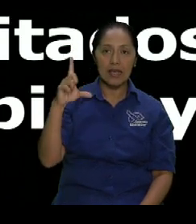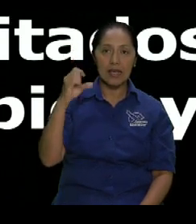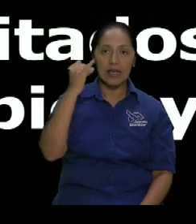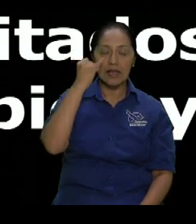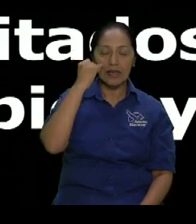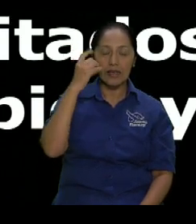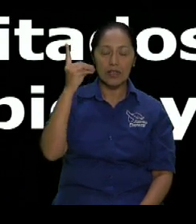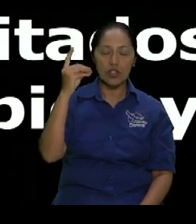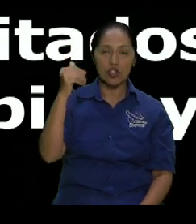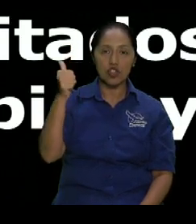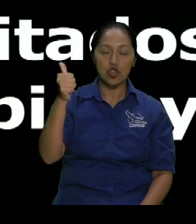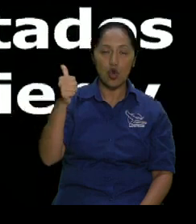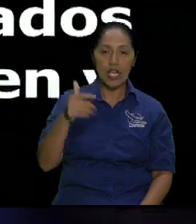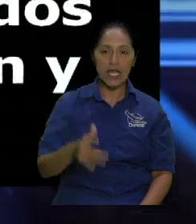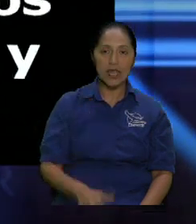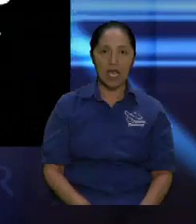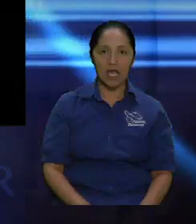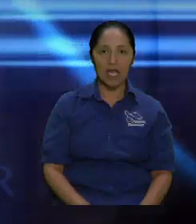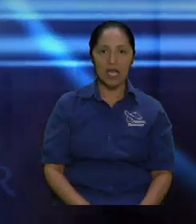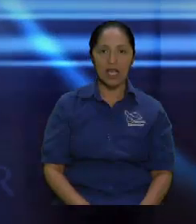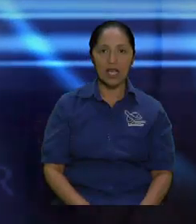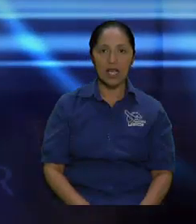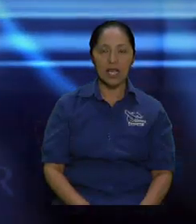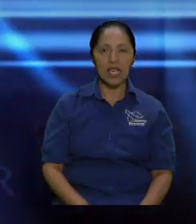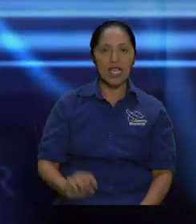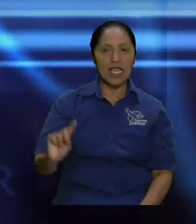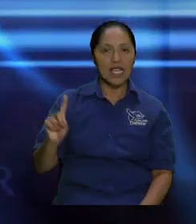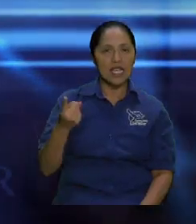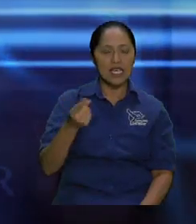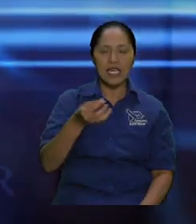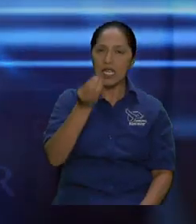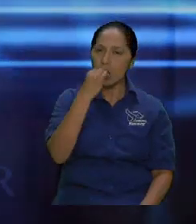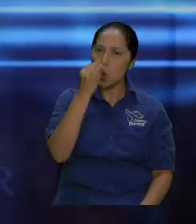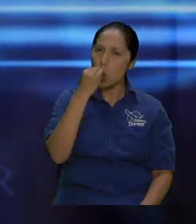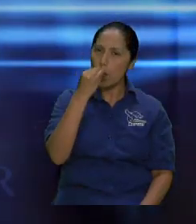en lo físico quienes son los que comen alimento sólido